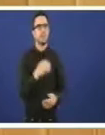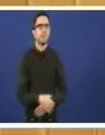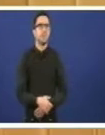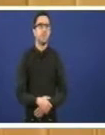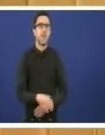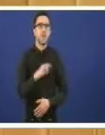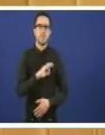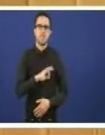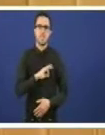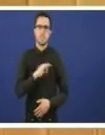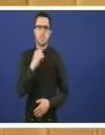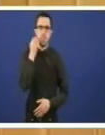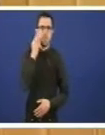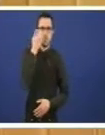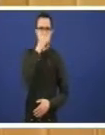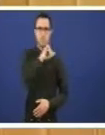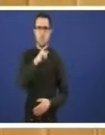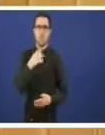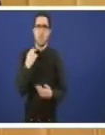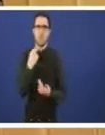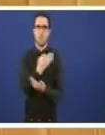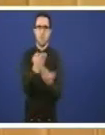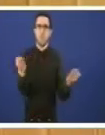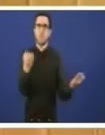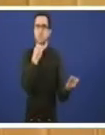señoras e señores deputados moi boa tarde